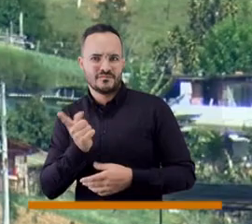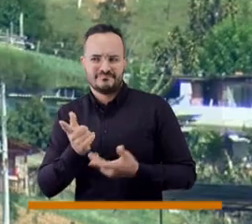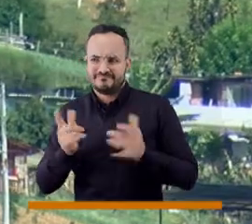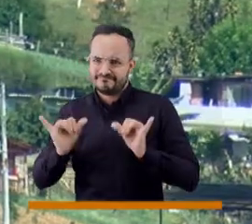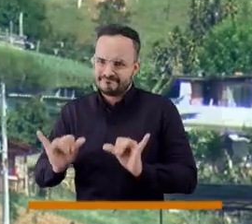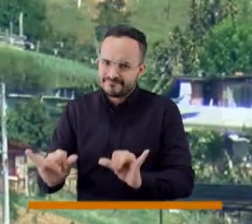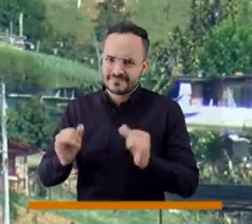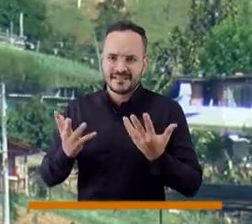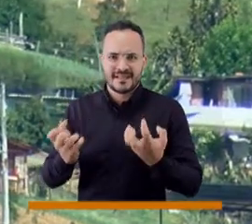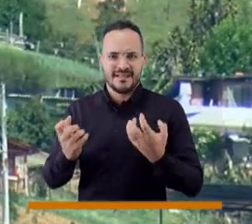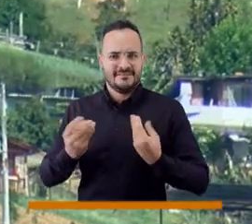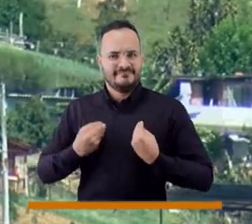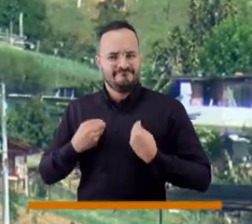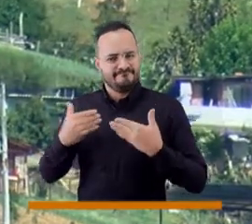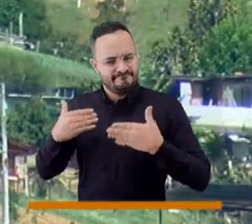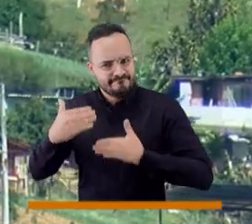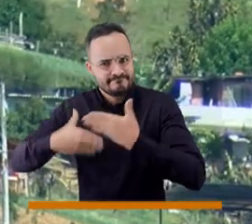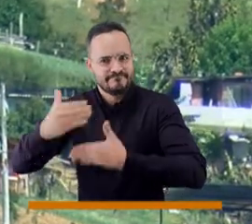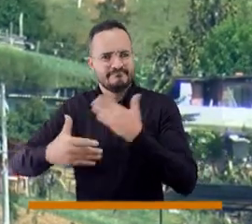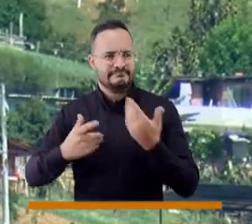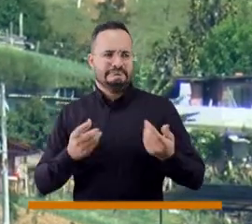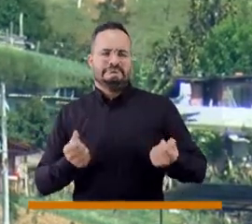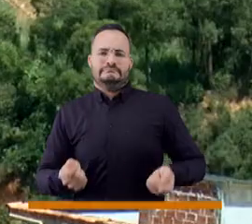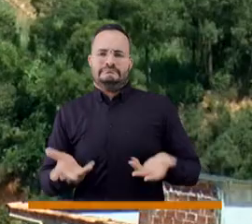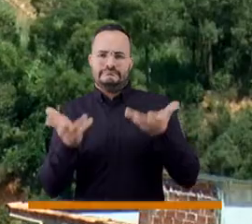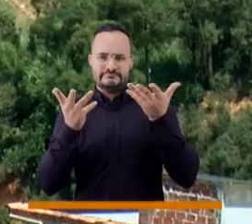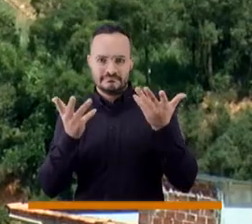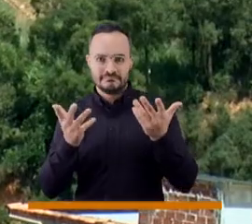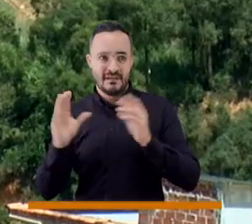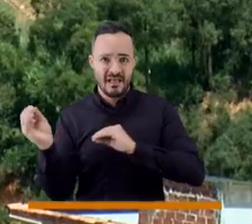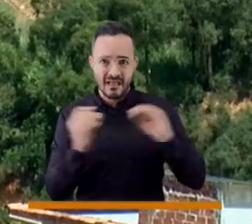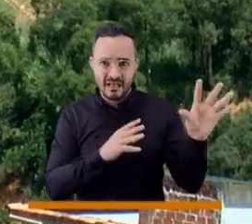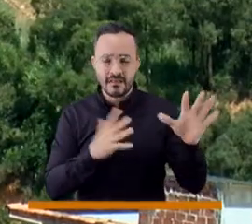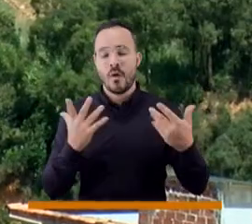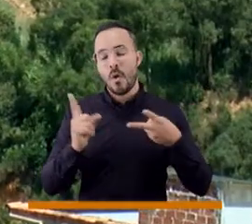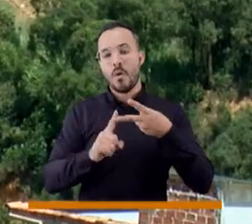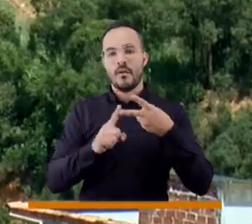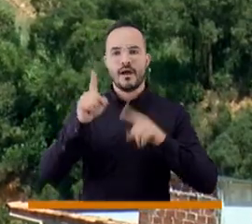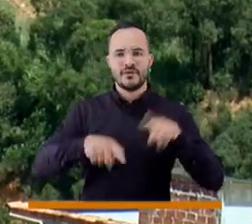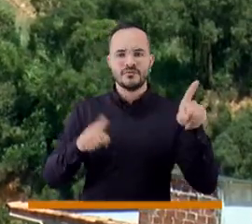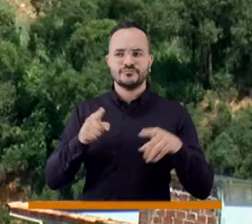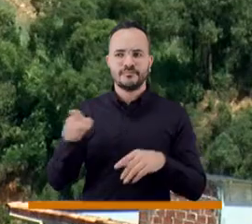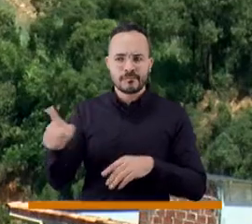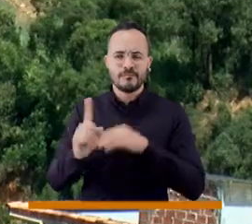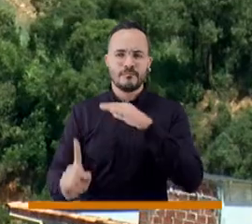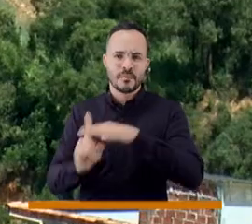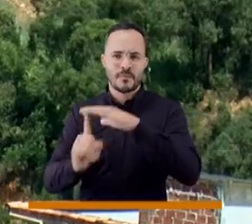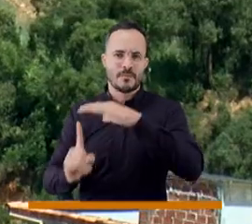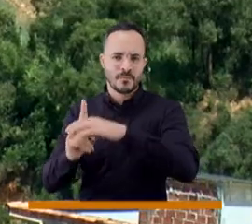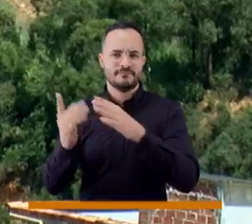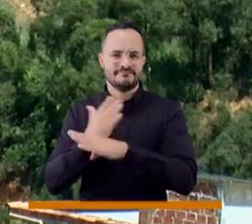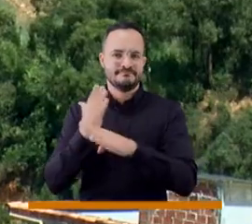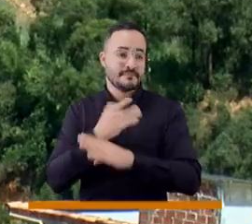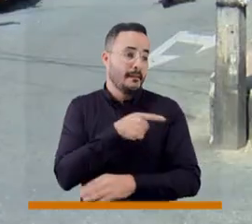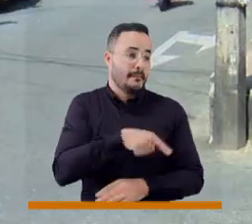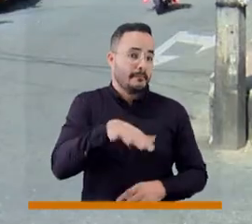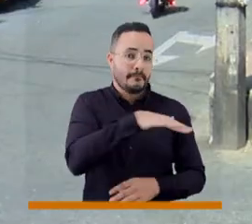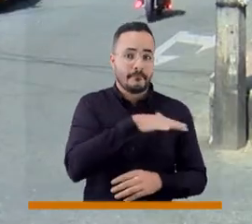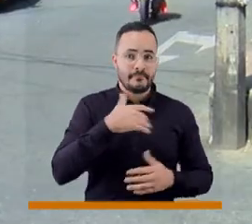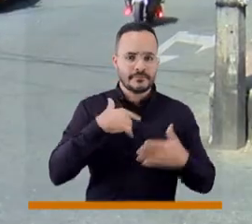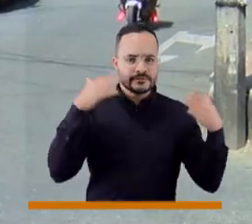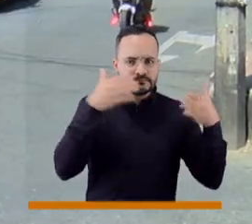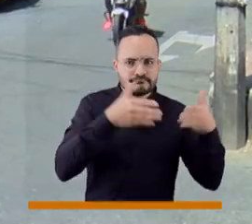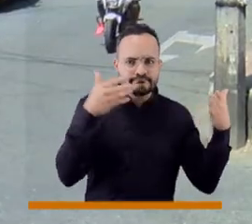tenemos unas problemáticas de vida porque nos olvidamos un poco de los corregimientos. Entonces han pasado muchos años donde